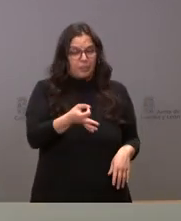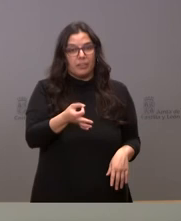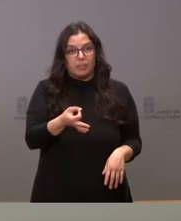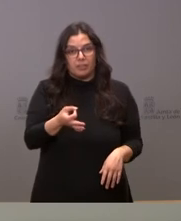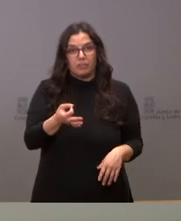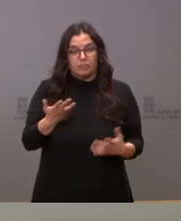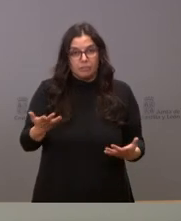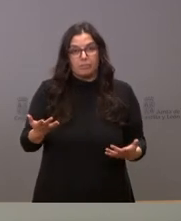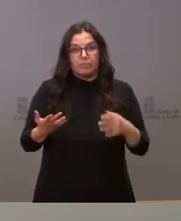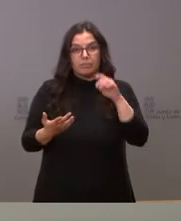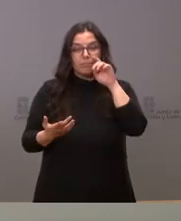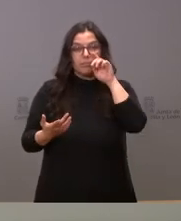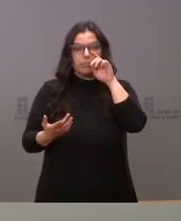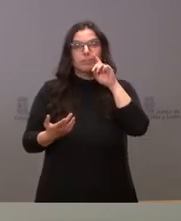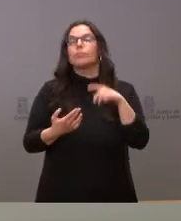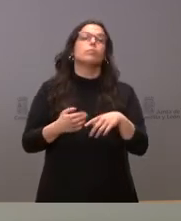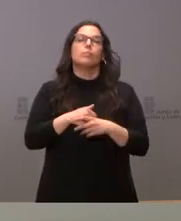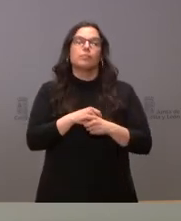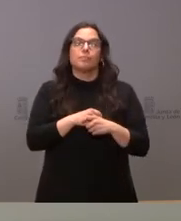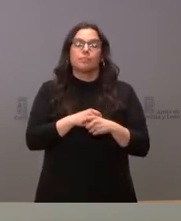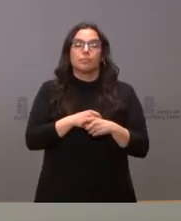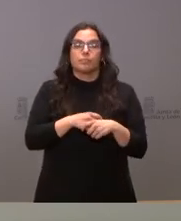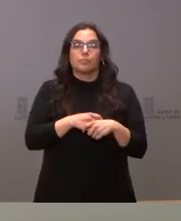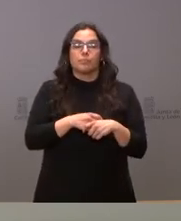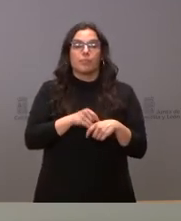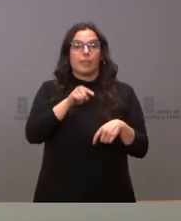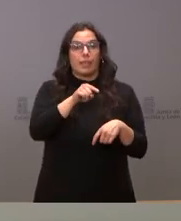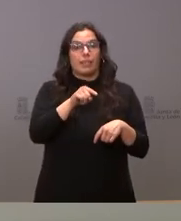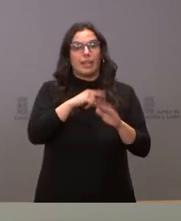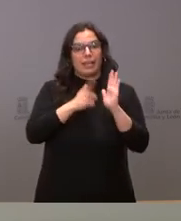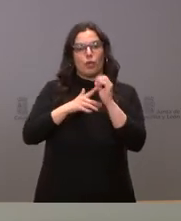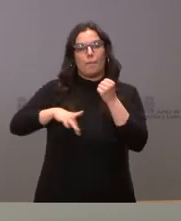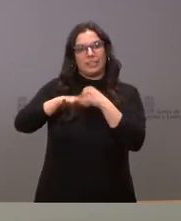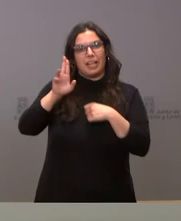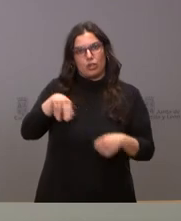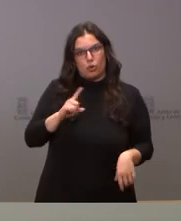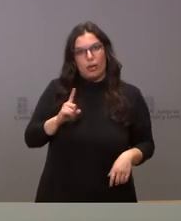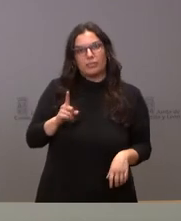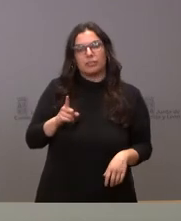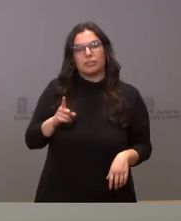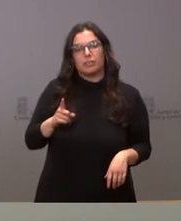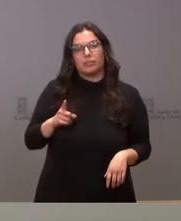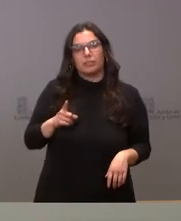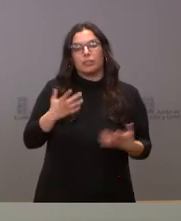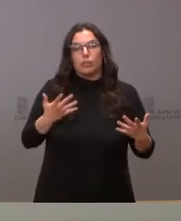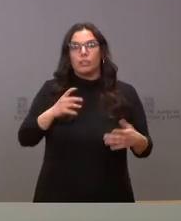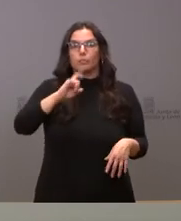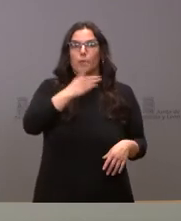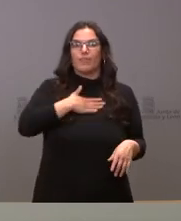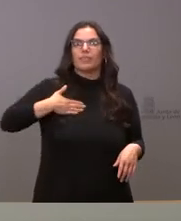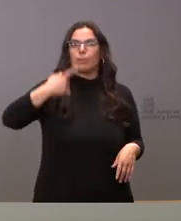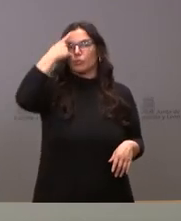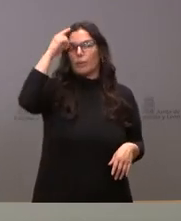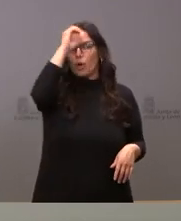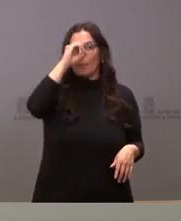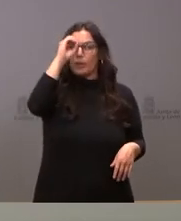esta parte es de las que no corresponden a esta legislación básica por lo vamos a conocer si la posición de los empleados públicos es que la